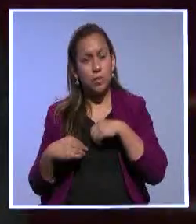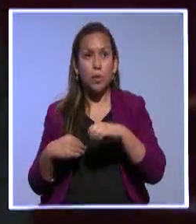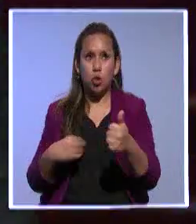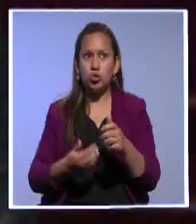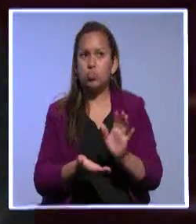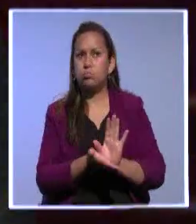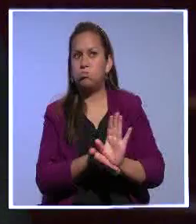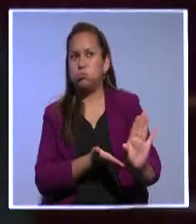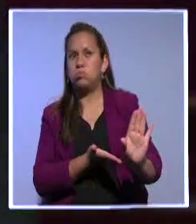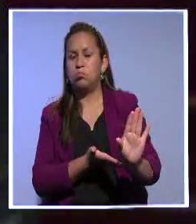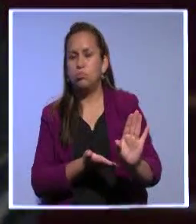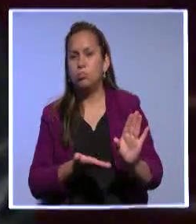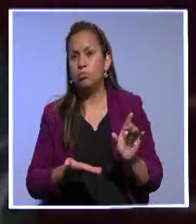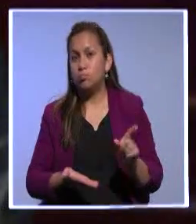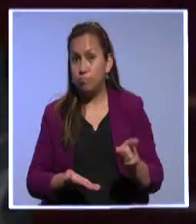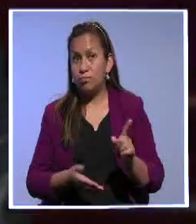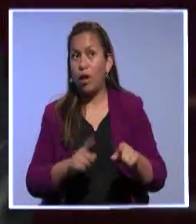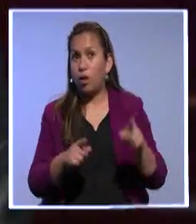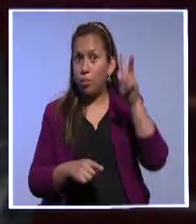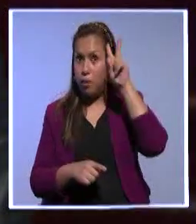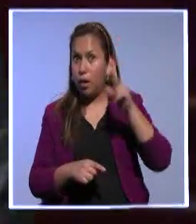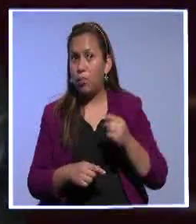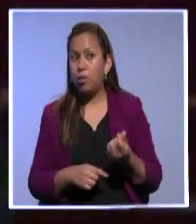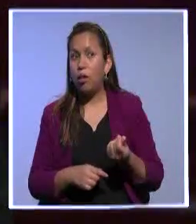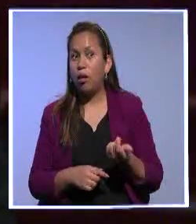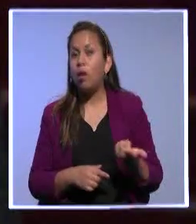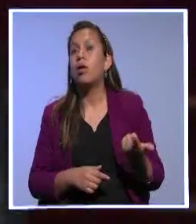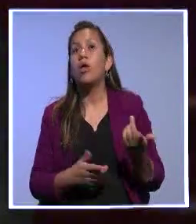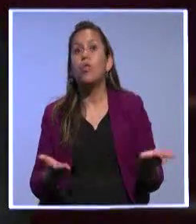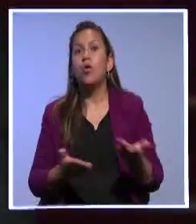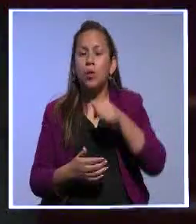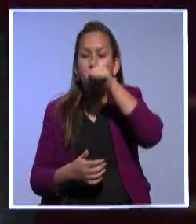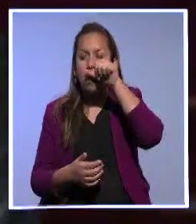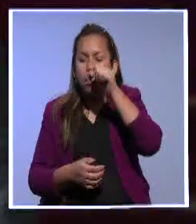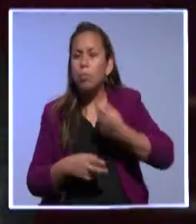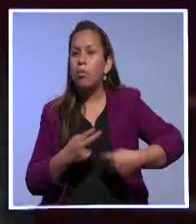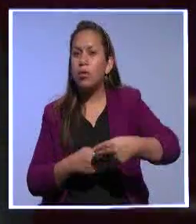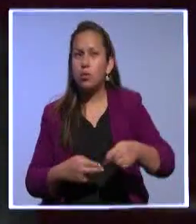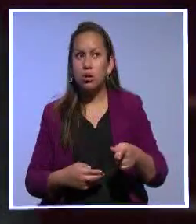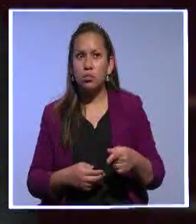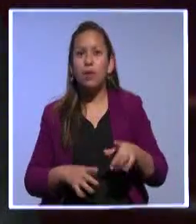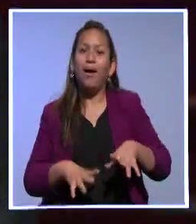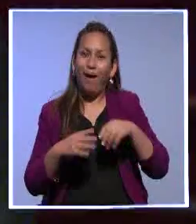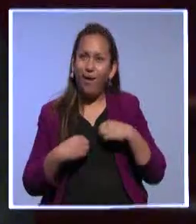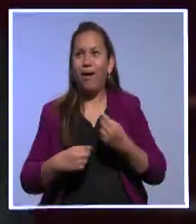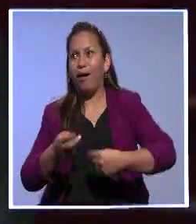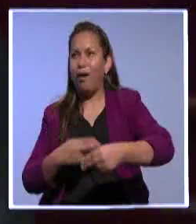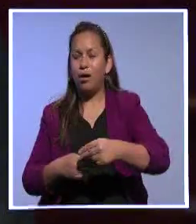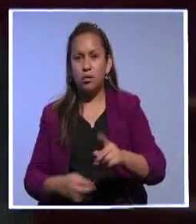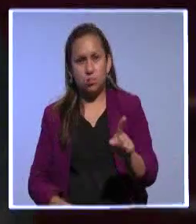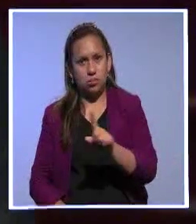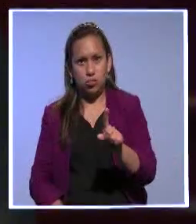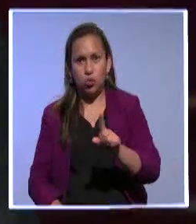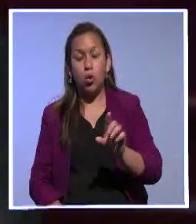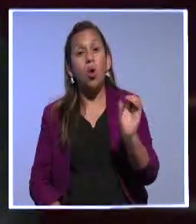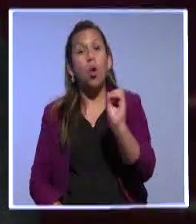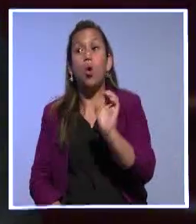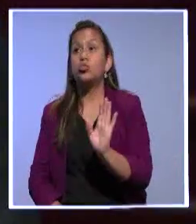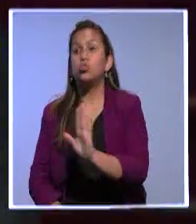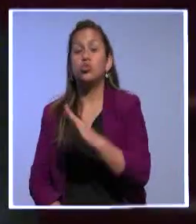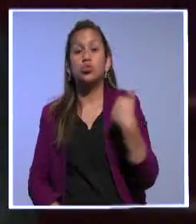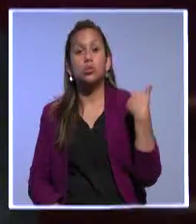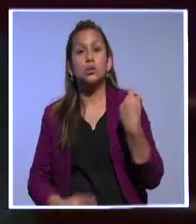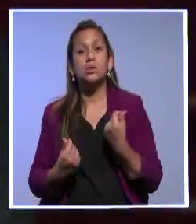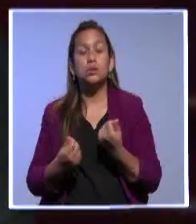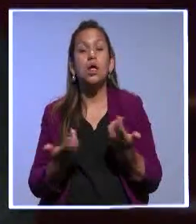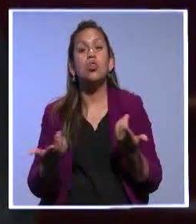se defiende la eliminación del impuesto a la salida de divisas, es porque ahí se defiende efectivamente a quien tiene su dinero en paraísos fiscales, quien